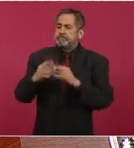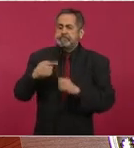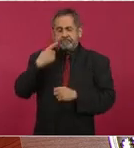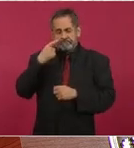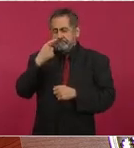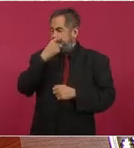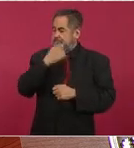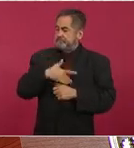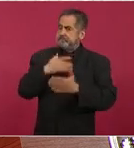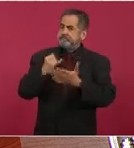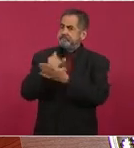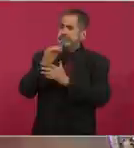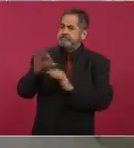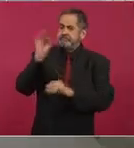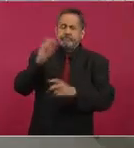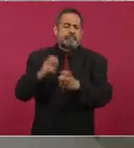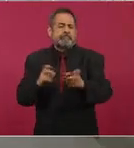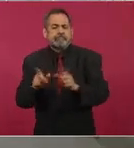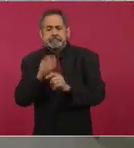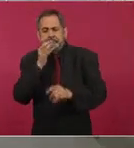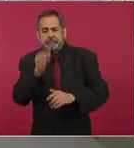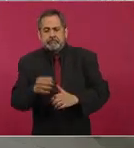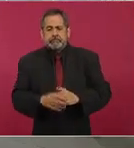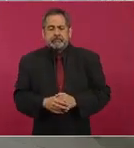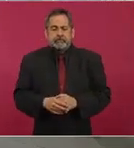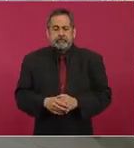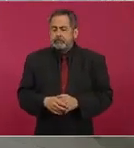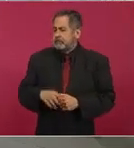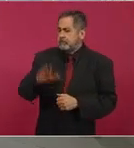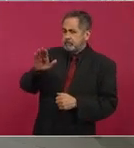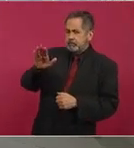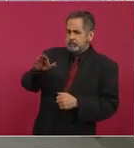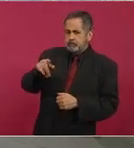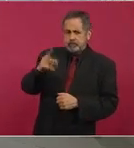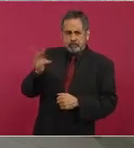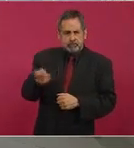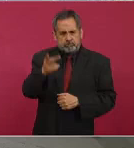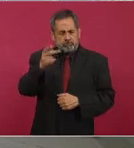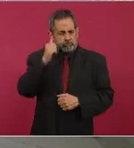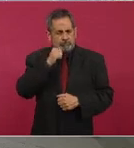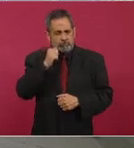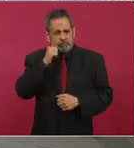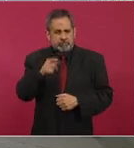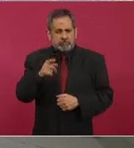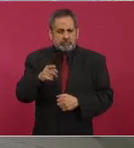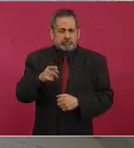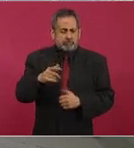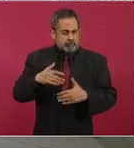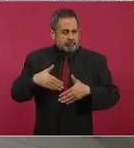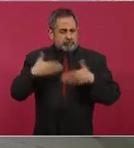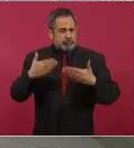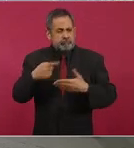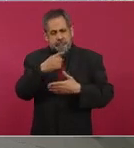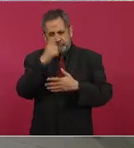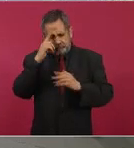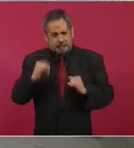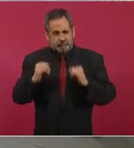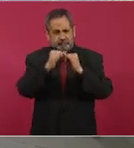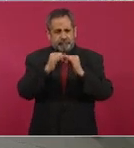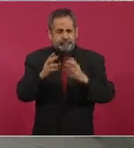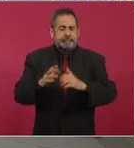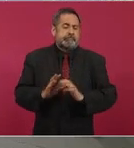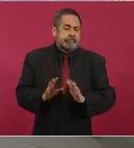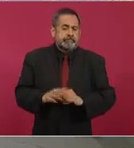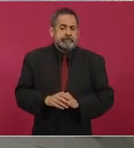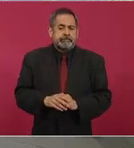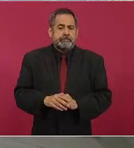Eso es lo que puedo comentar. Independientemente, usted siempre va a confiar en la institución. Yo